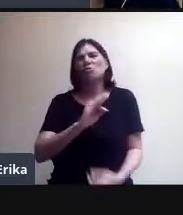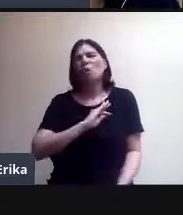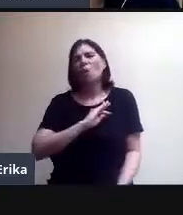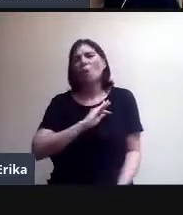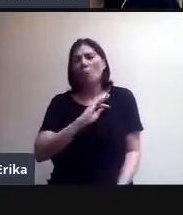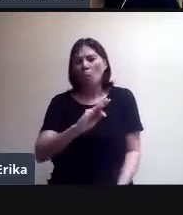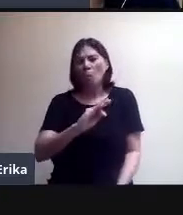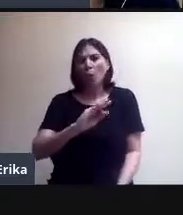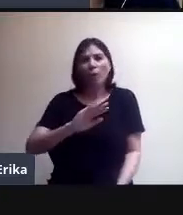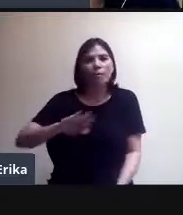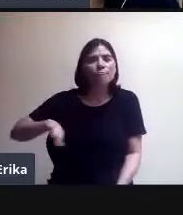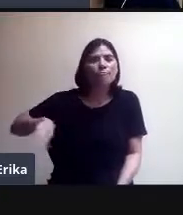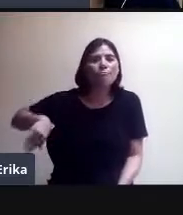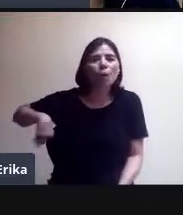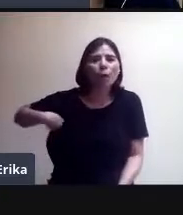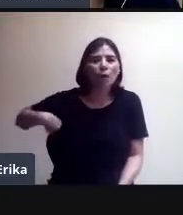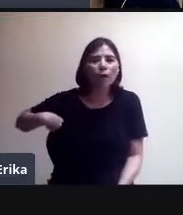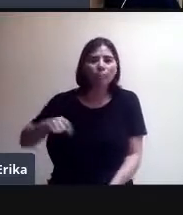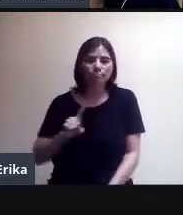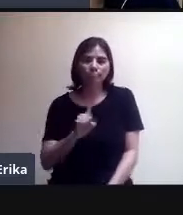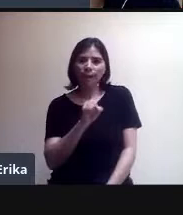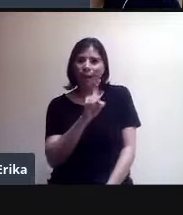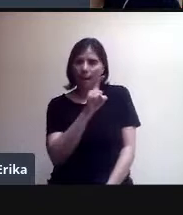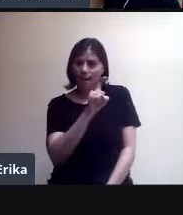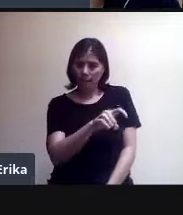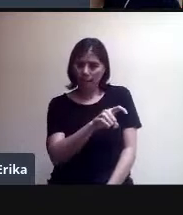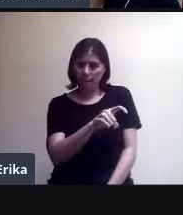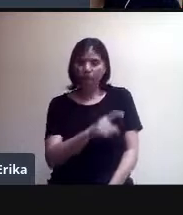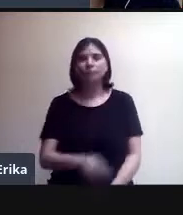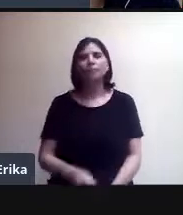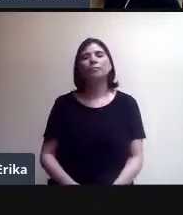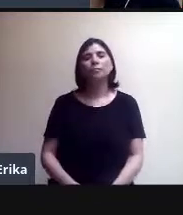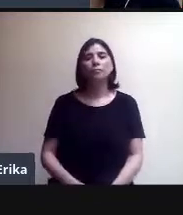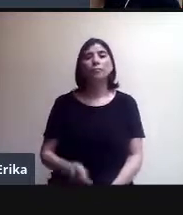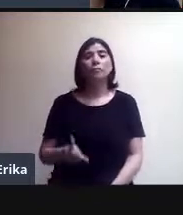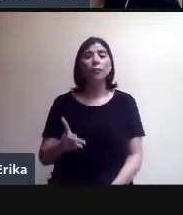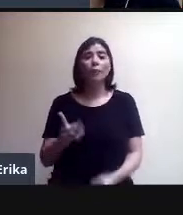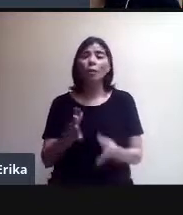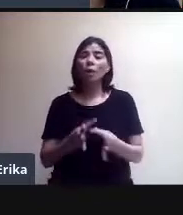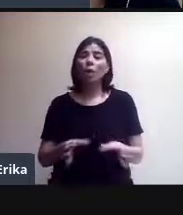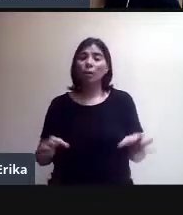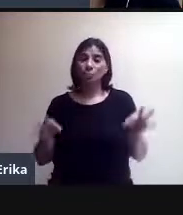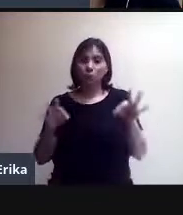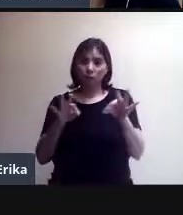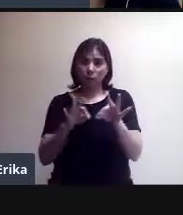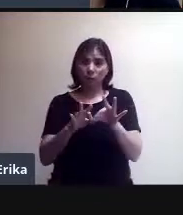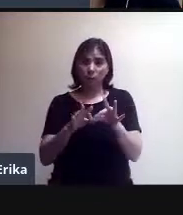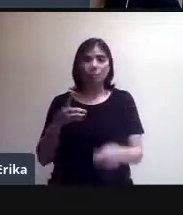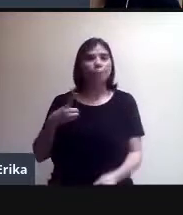aquí. Solamente que hay algo importante y es que se debe